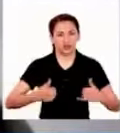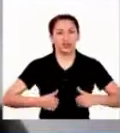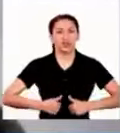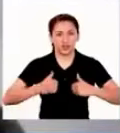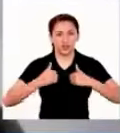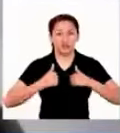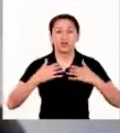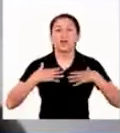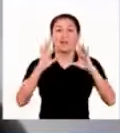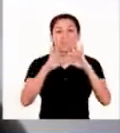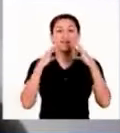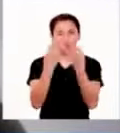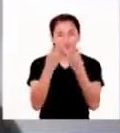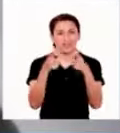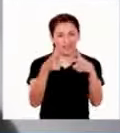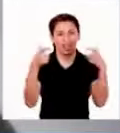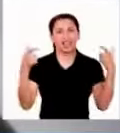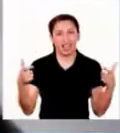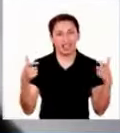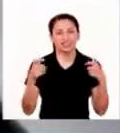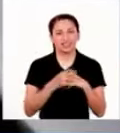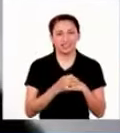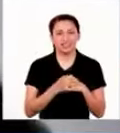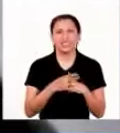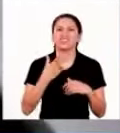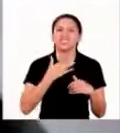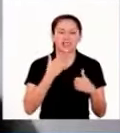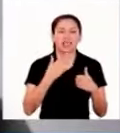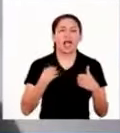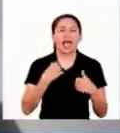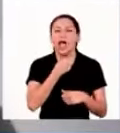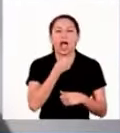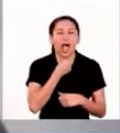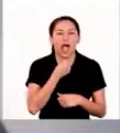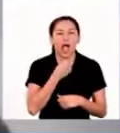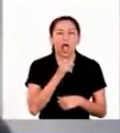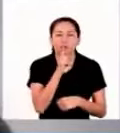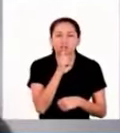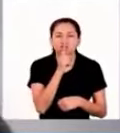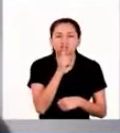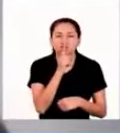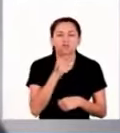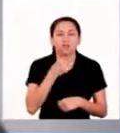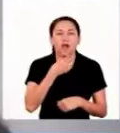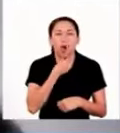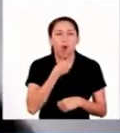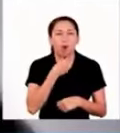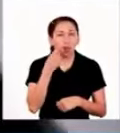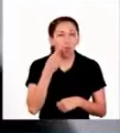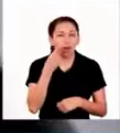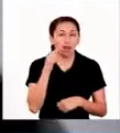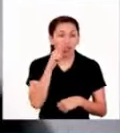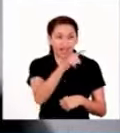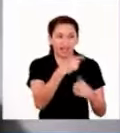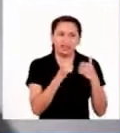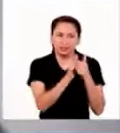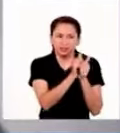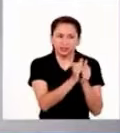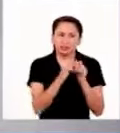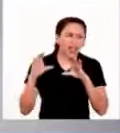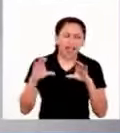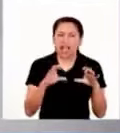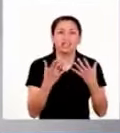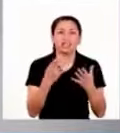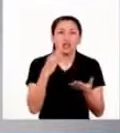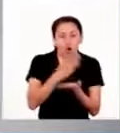Vivo con mi familia, la cual es muy grande y está integrada mi abuelito, que es mi papito. Con él hacemos